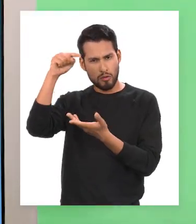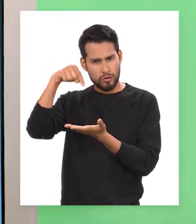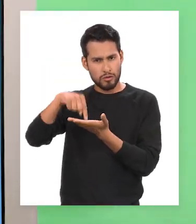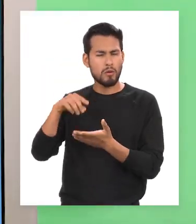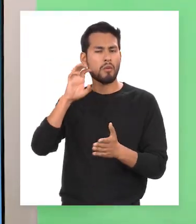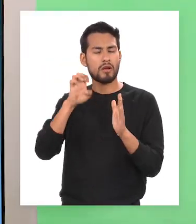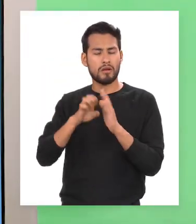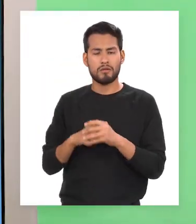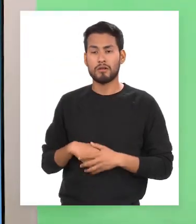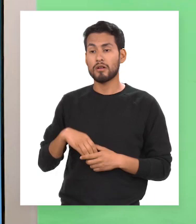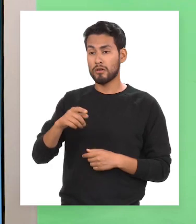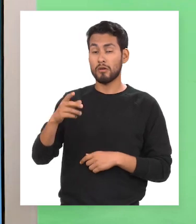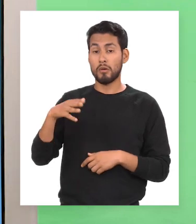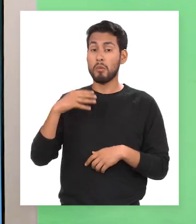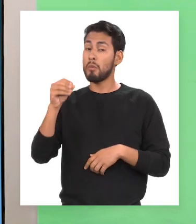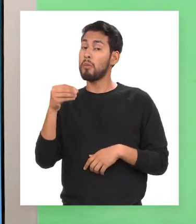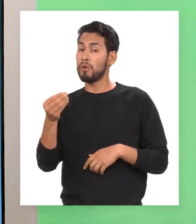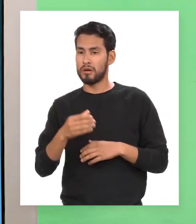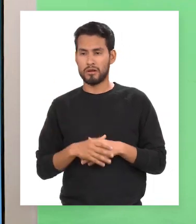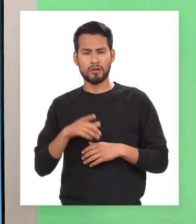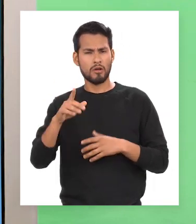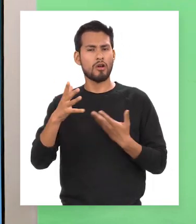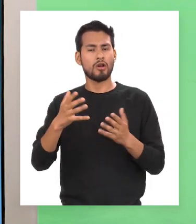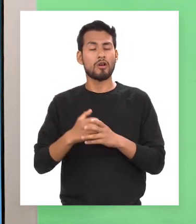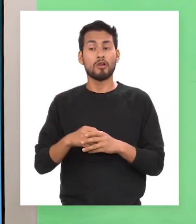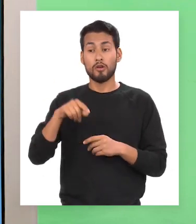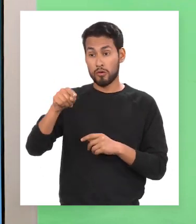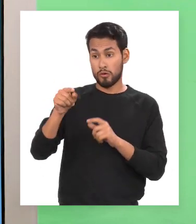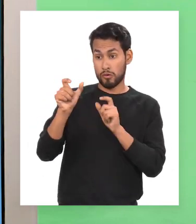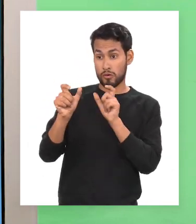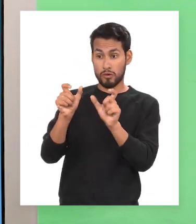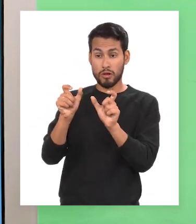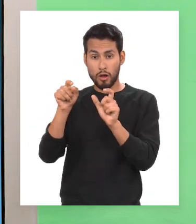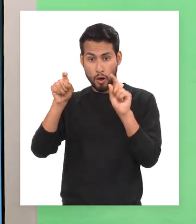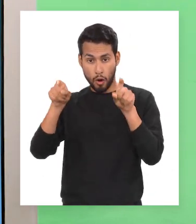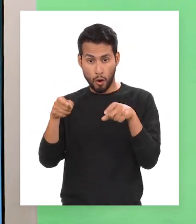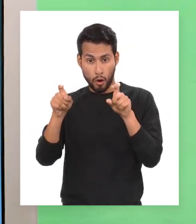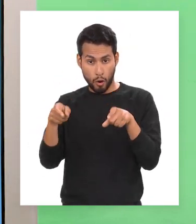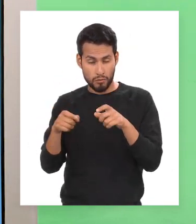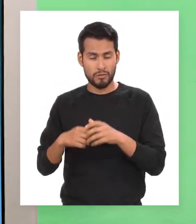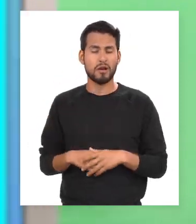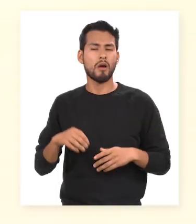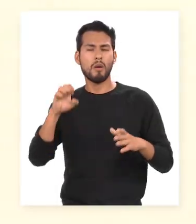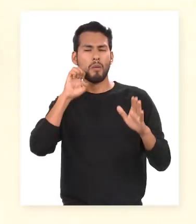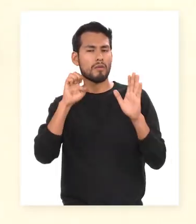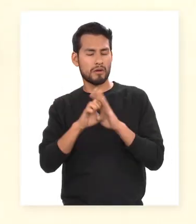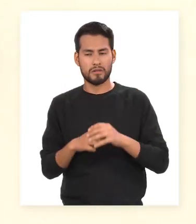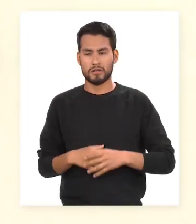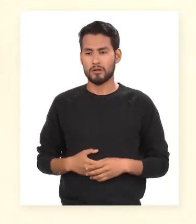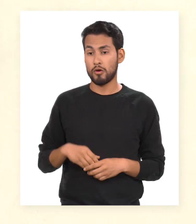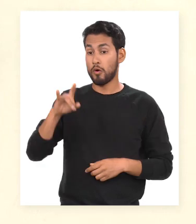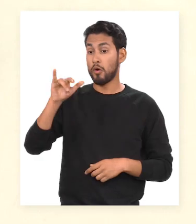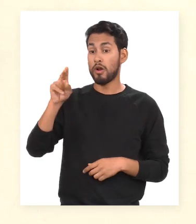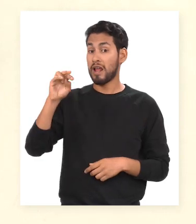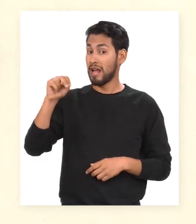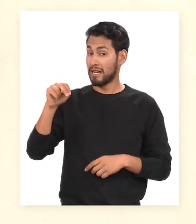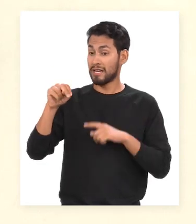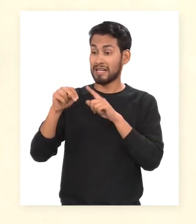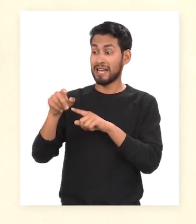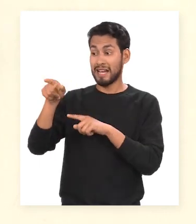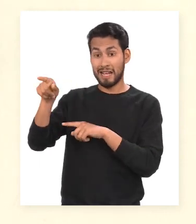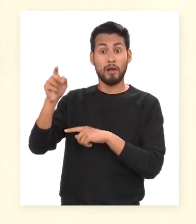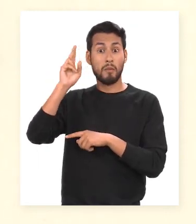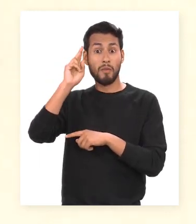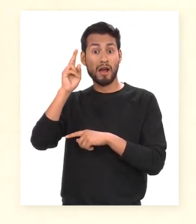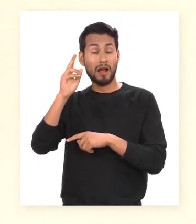forma de reconocerlo es porque, en la mayoría de casos, va después del núcleo del sujeto y entre comas. Por ejemplo, Julián, el tutor